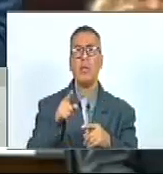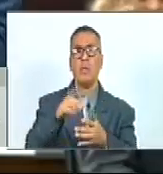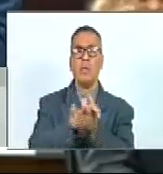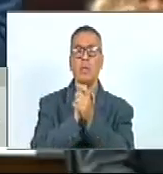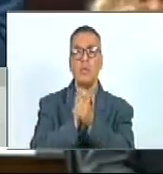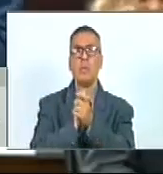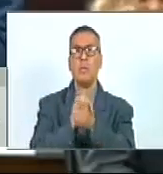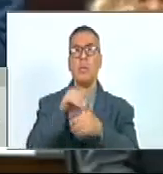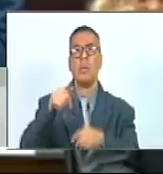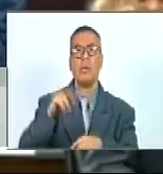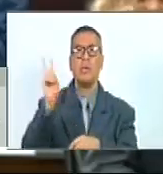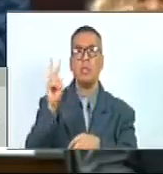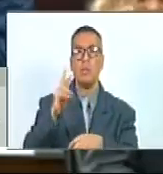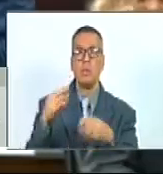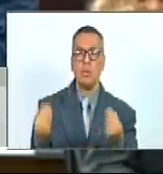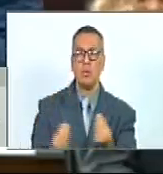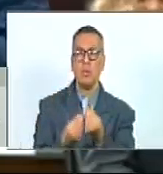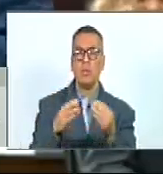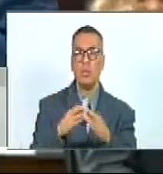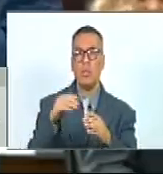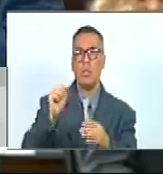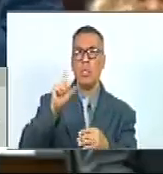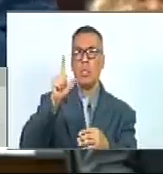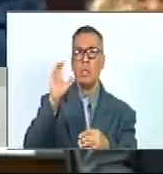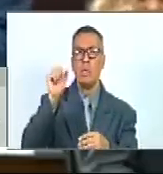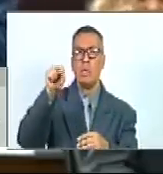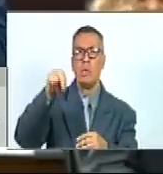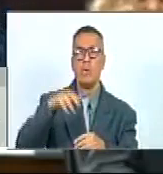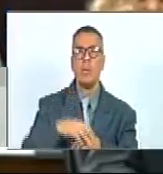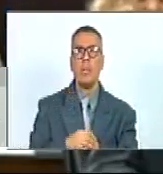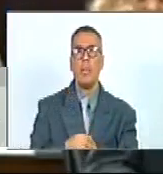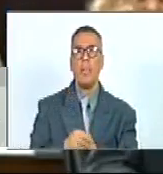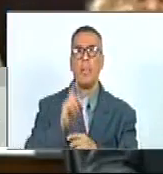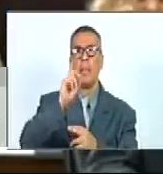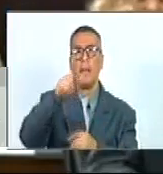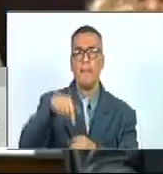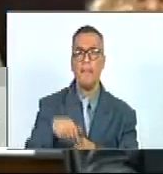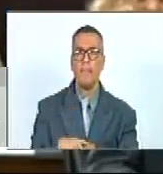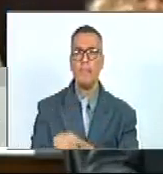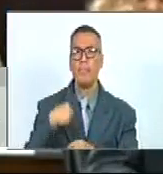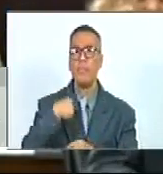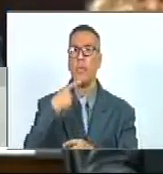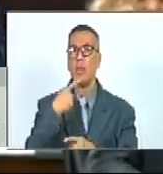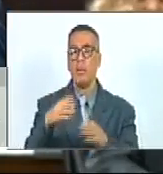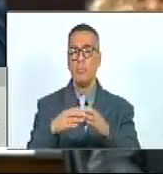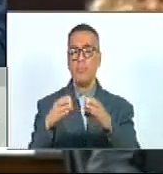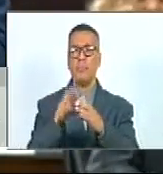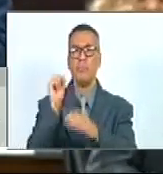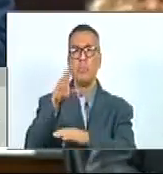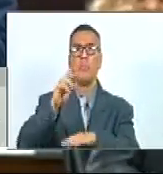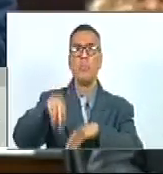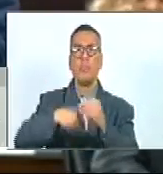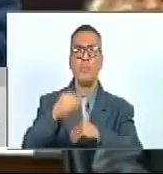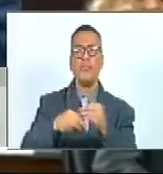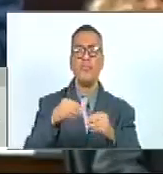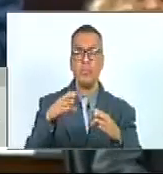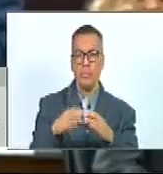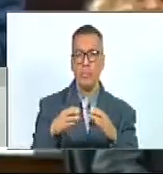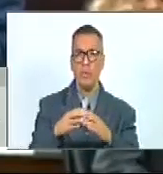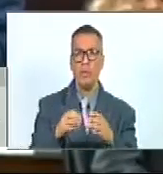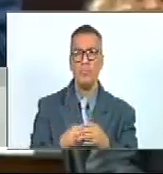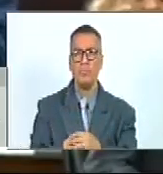amistad Venezuela acervallán y en dicho parlamento también se efectuó la reunión